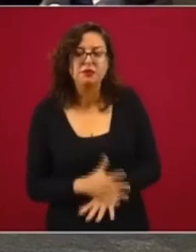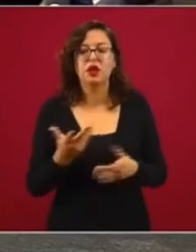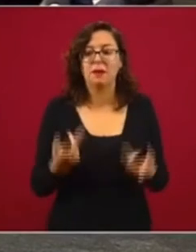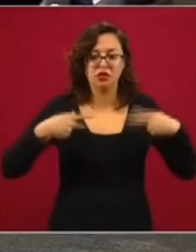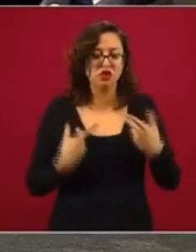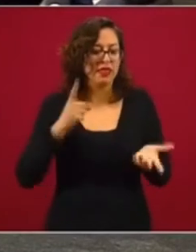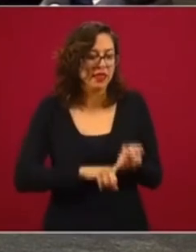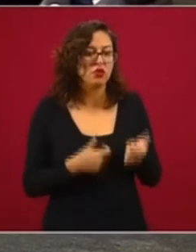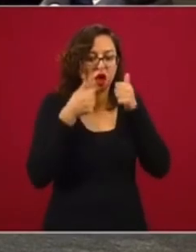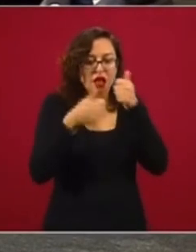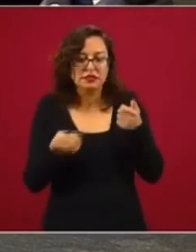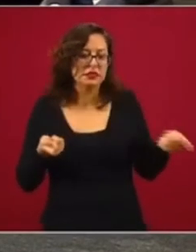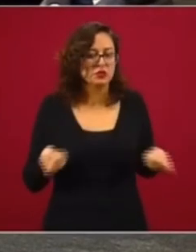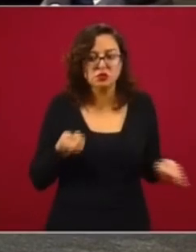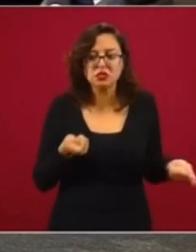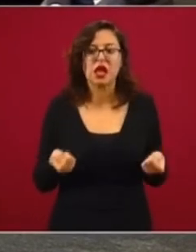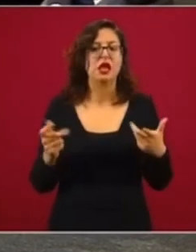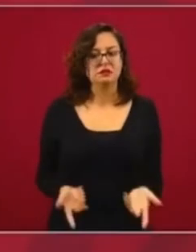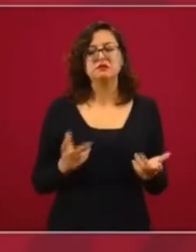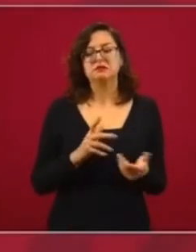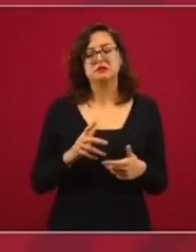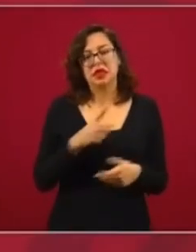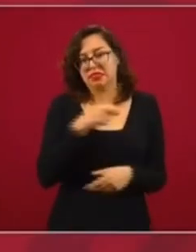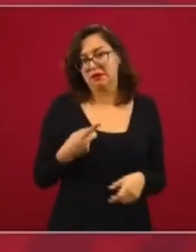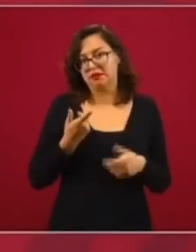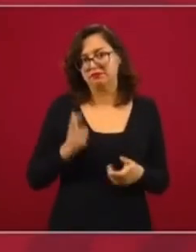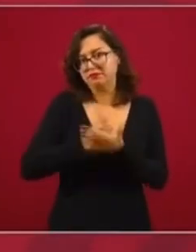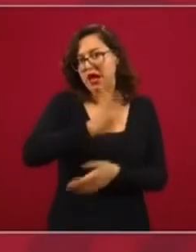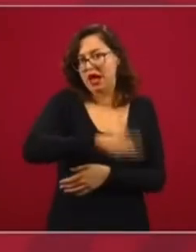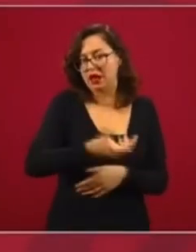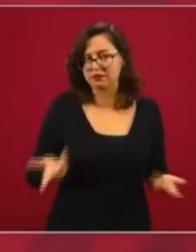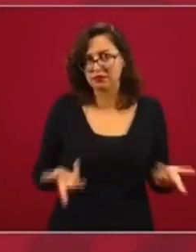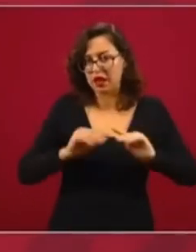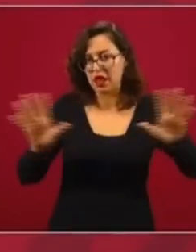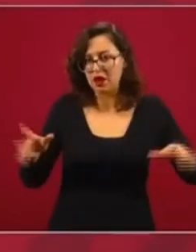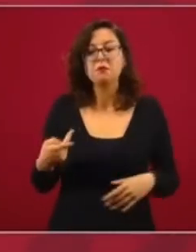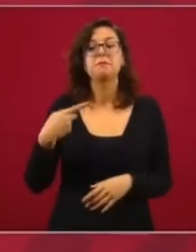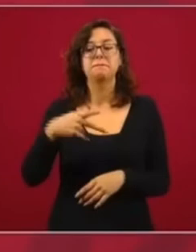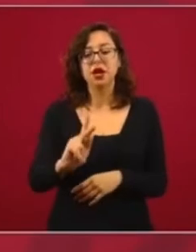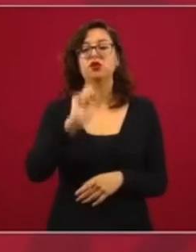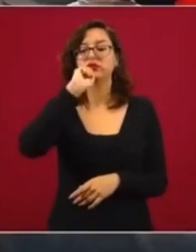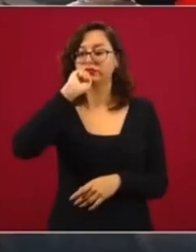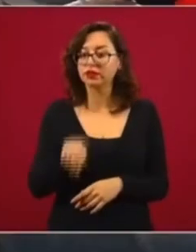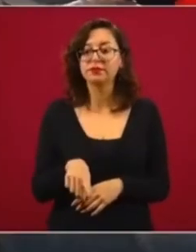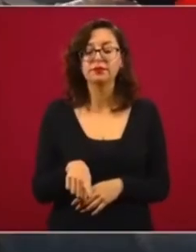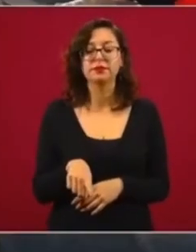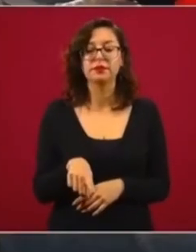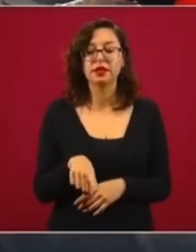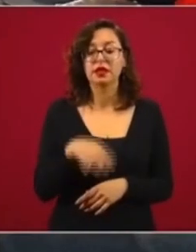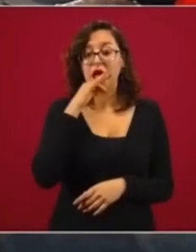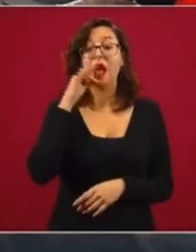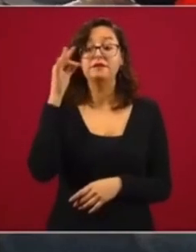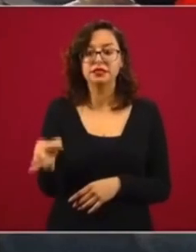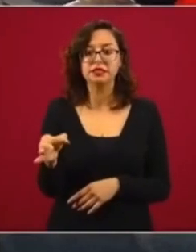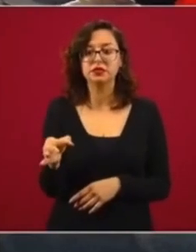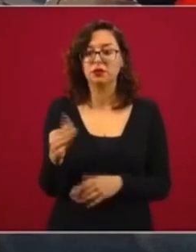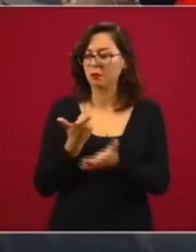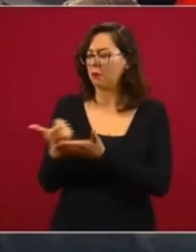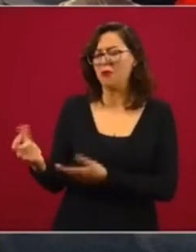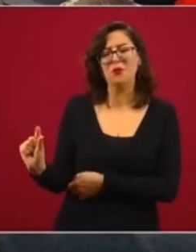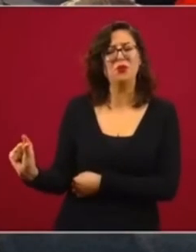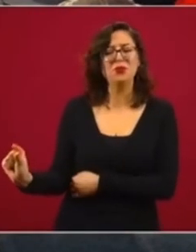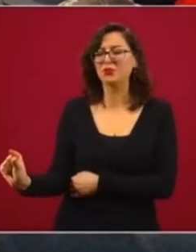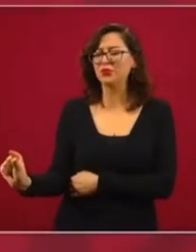tener personal. técnicos que ayuden con ese propósito, pero adelanto también que se trata de la cuota